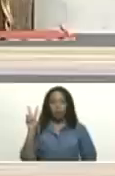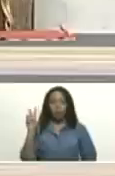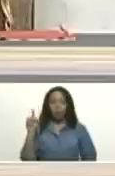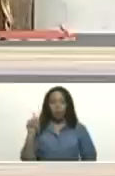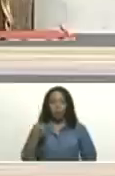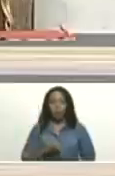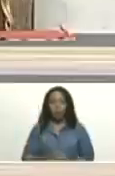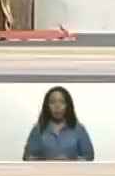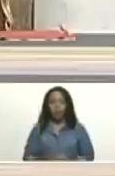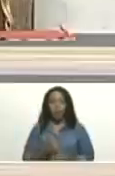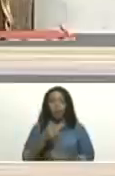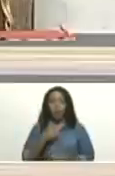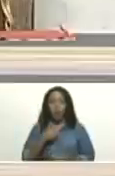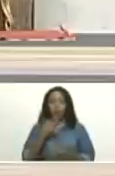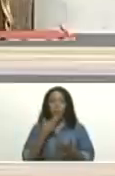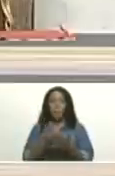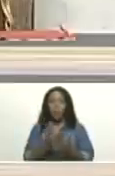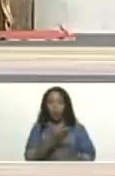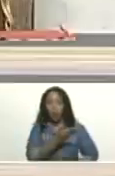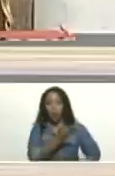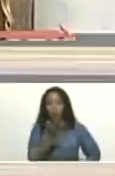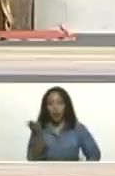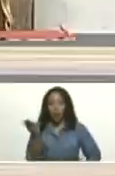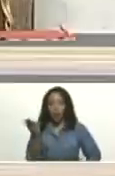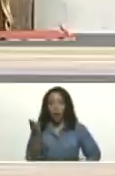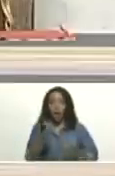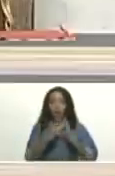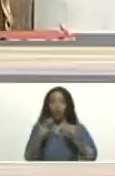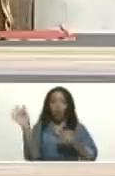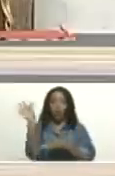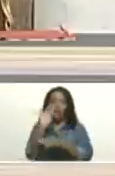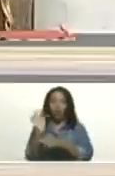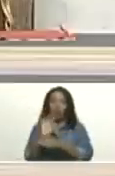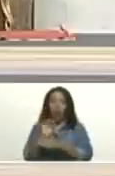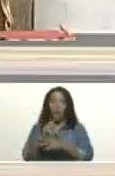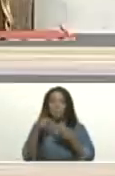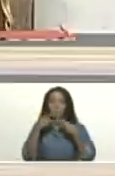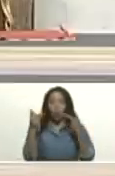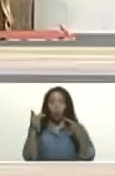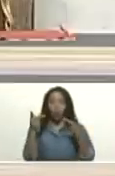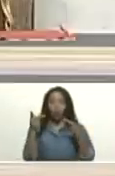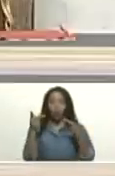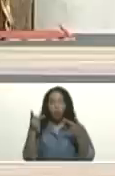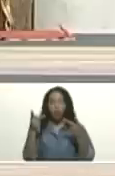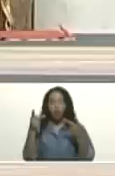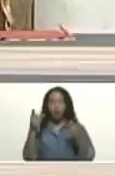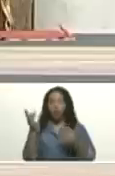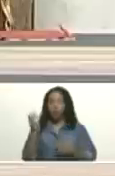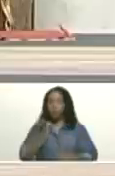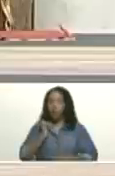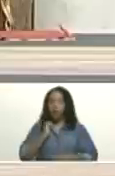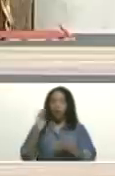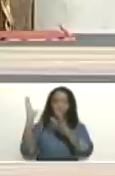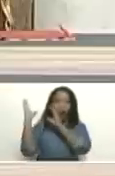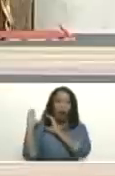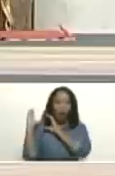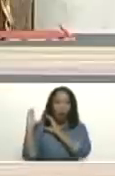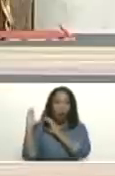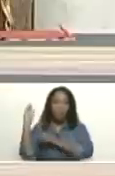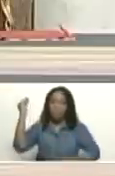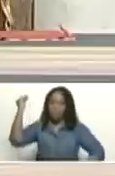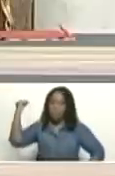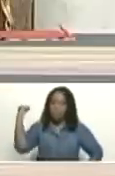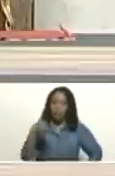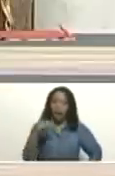yo le exijo a todos los funcionarios públicos del nivel que sean máxima